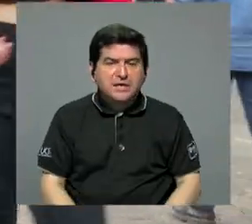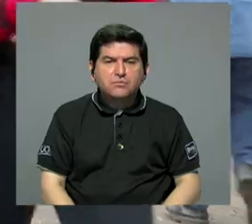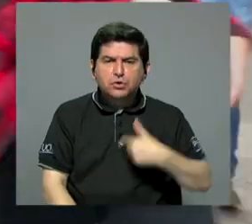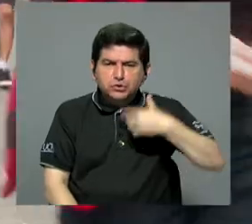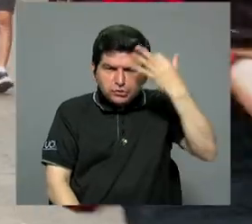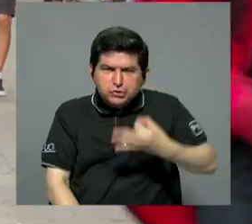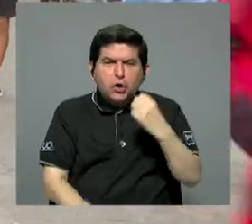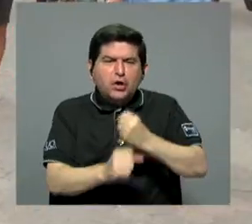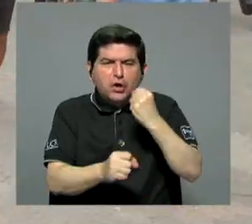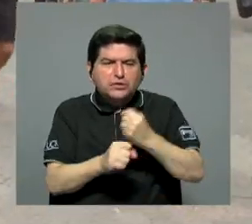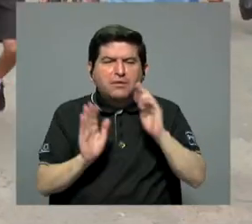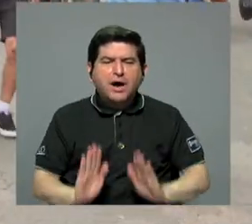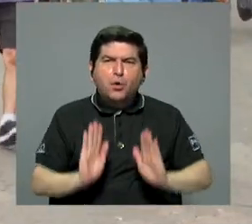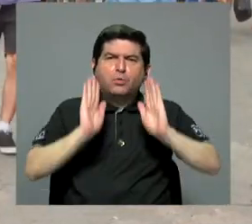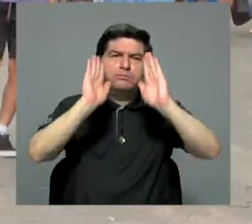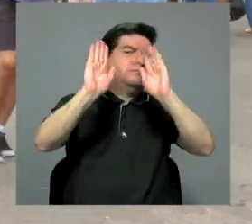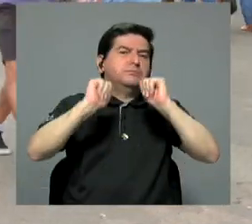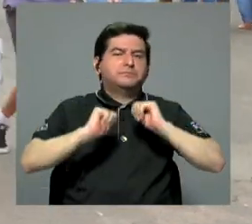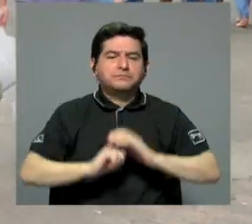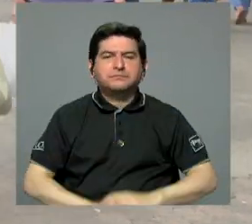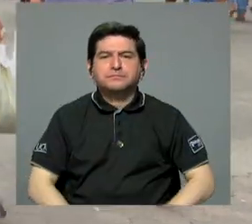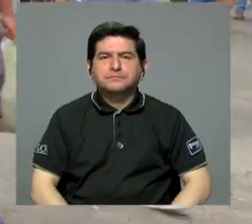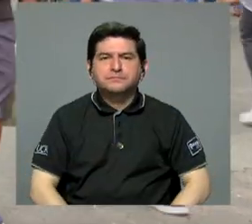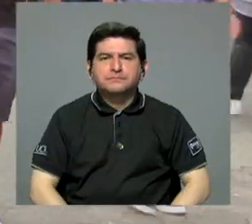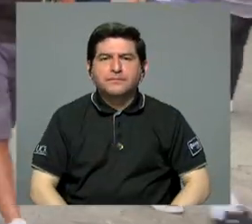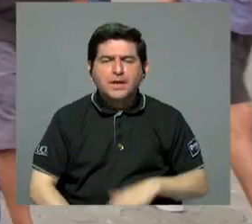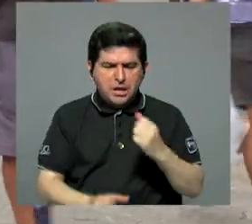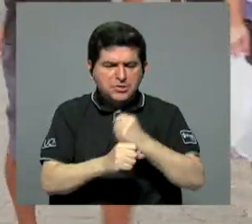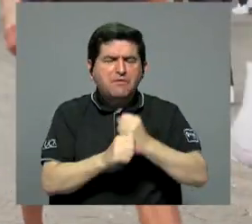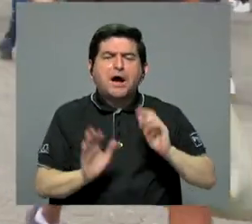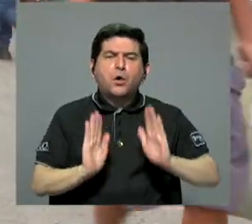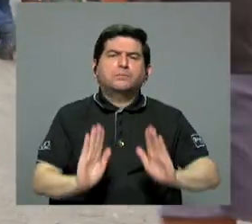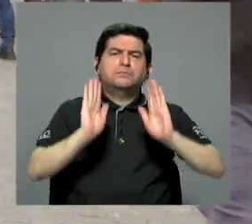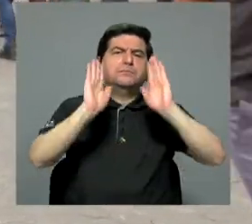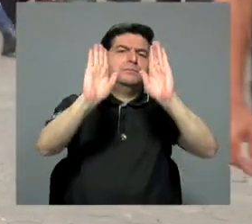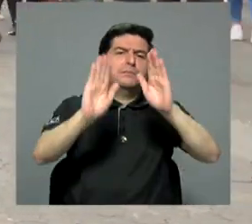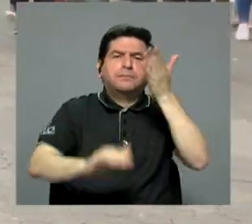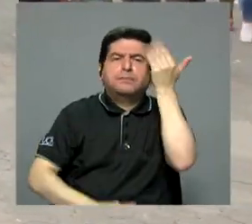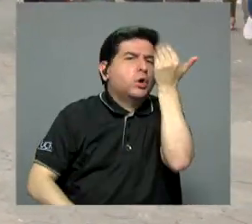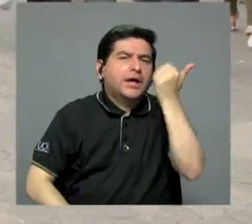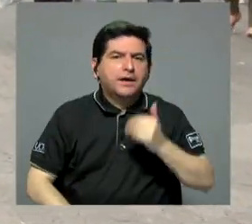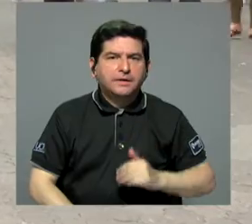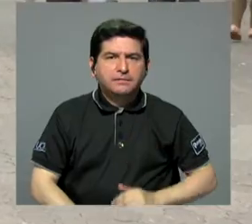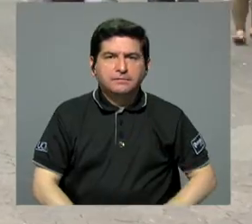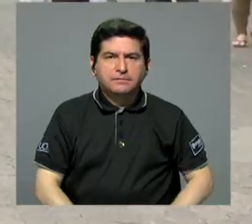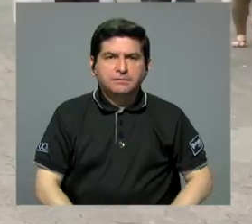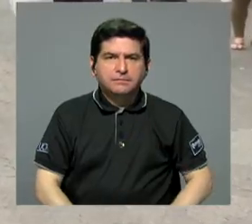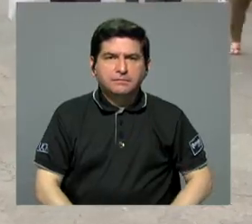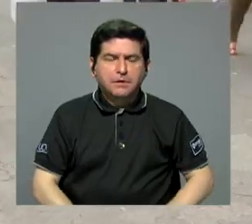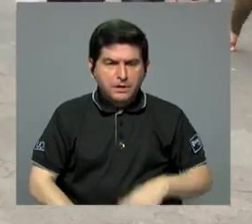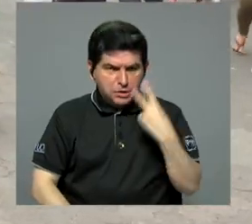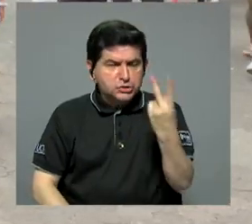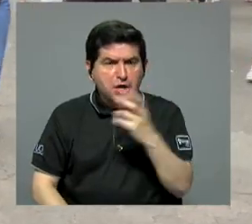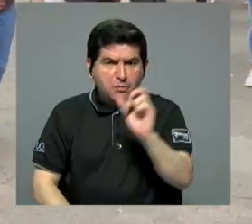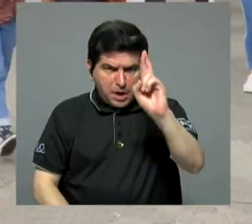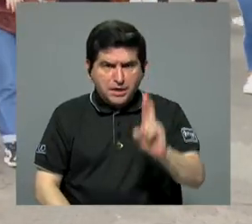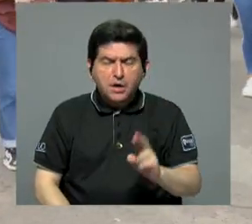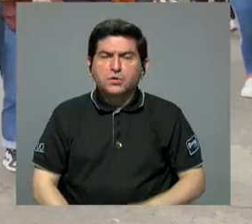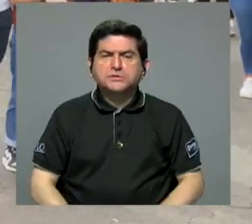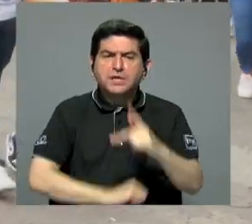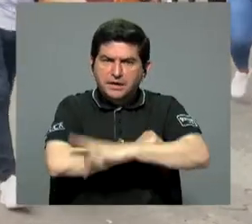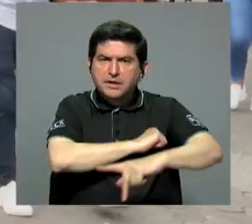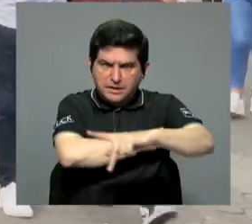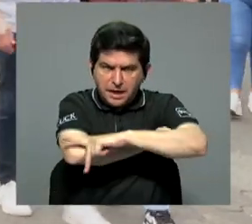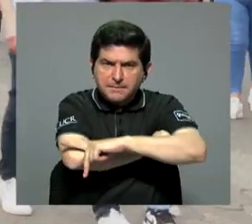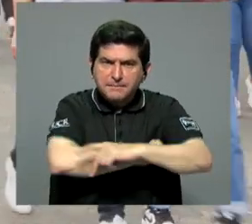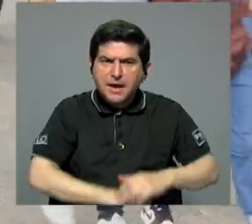para mí ha sido un trabajo extraordinario. Ha sido un trabajo extraordinario porque, bueno, se puede ver que Costa Rica fue uno